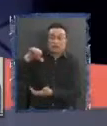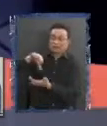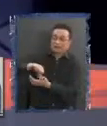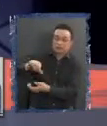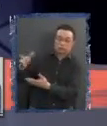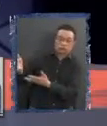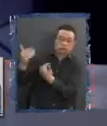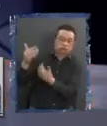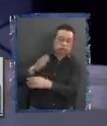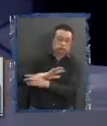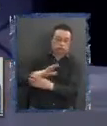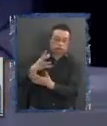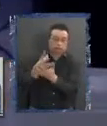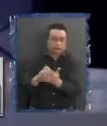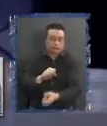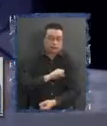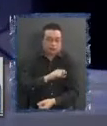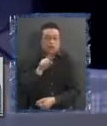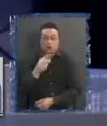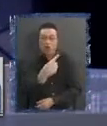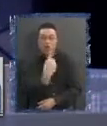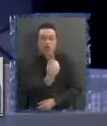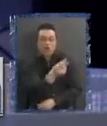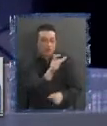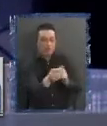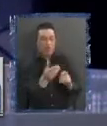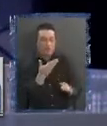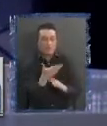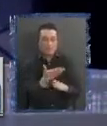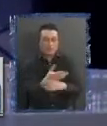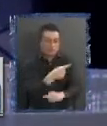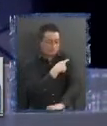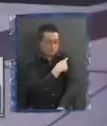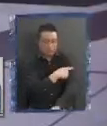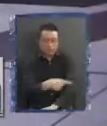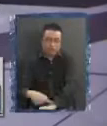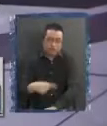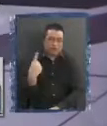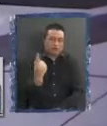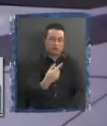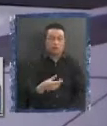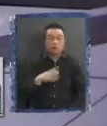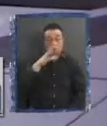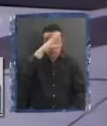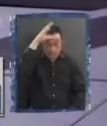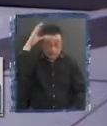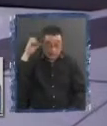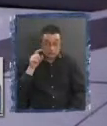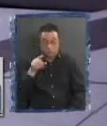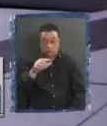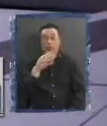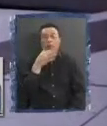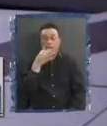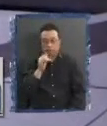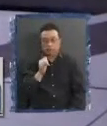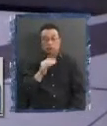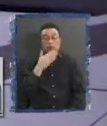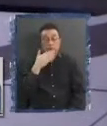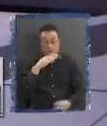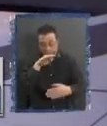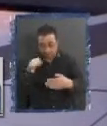que es lo que la gente está pidiendo de Arica. Muy bien, Claudio Rejo, por la chucha, te voy a mandar quisiera agregar también a